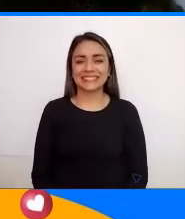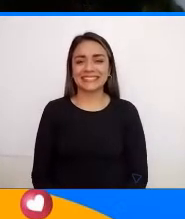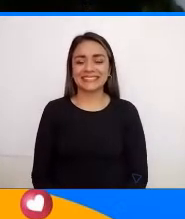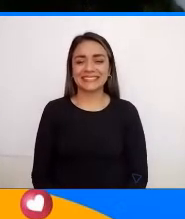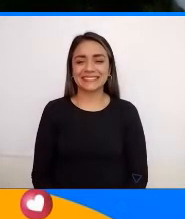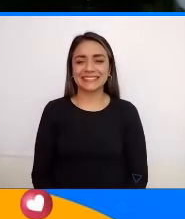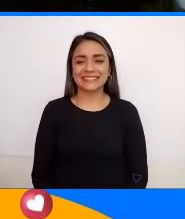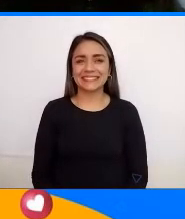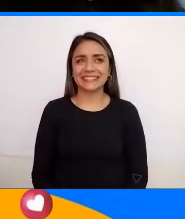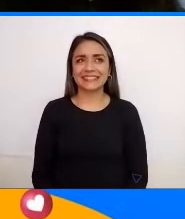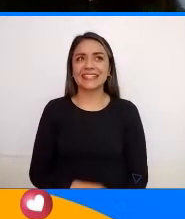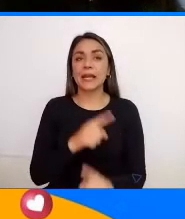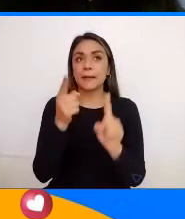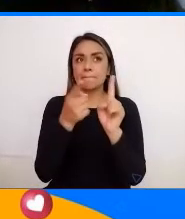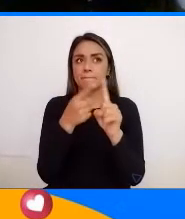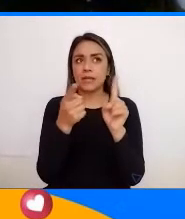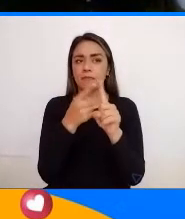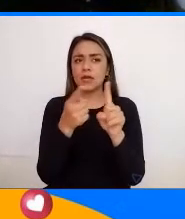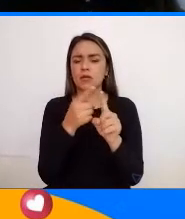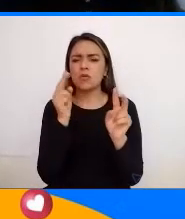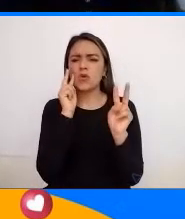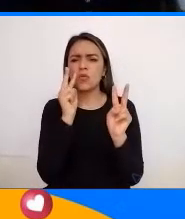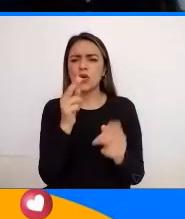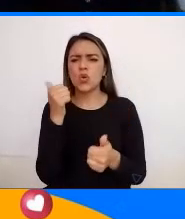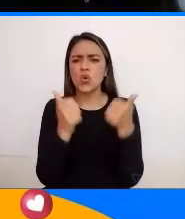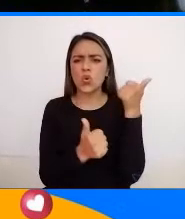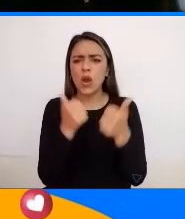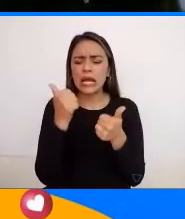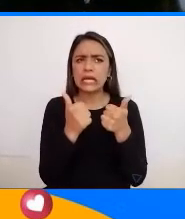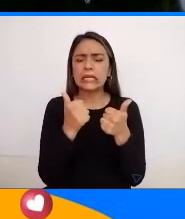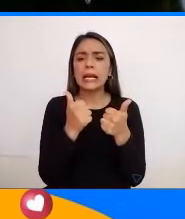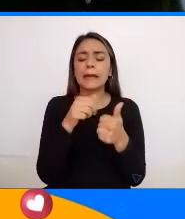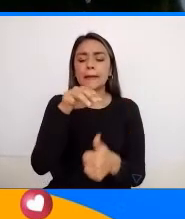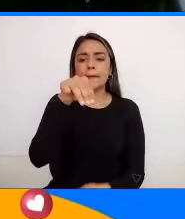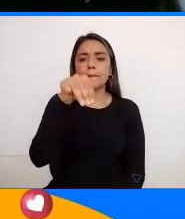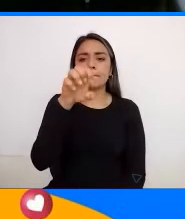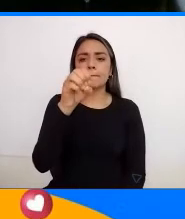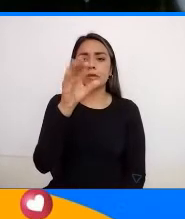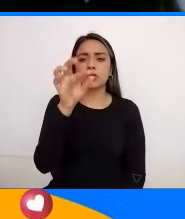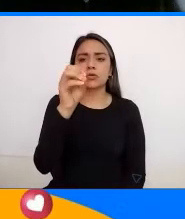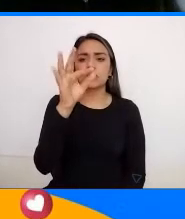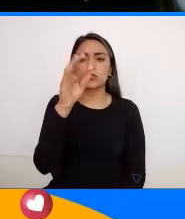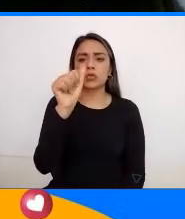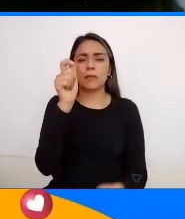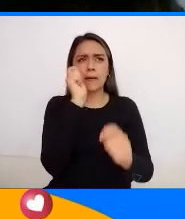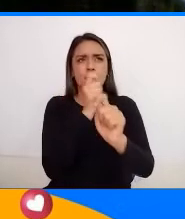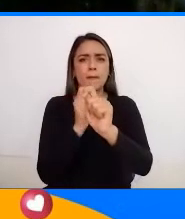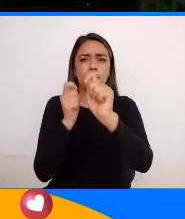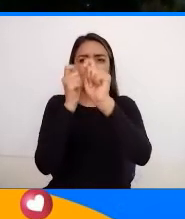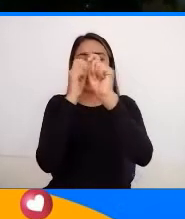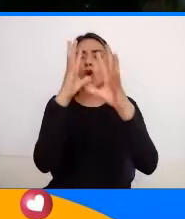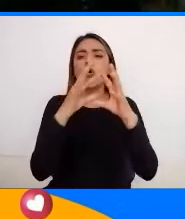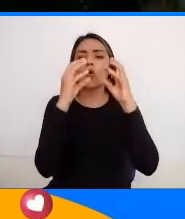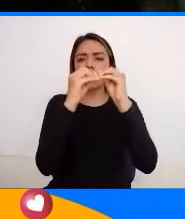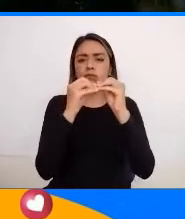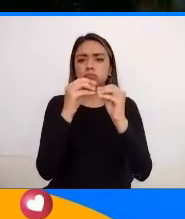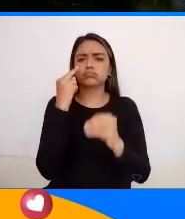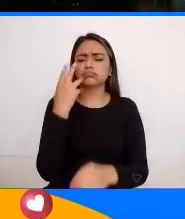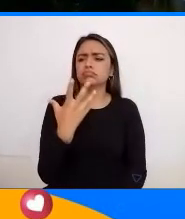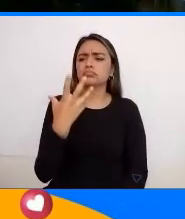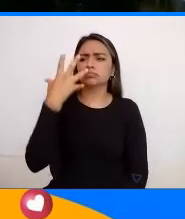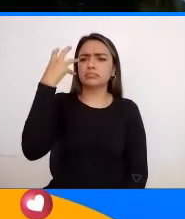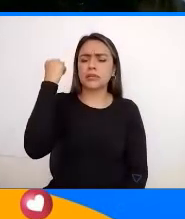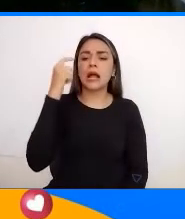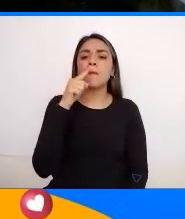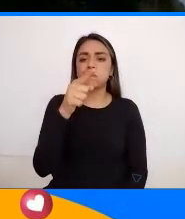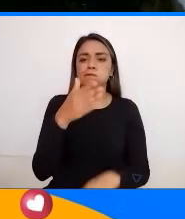Lo primero que vamos a ver Es que en Mesopotamia Estaba el código Hammurabi ¿Sí? Una de las primeras civilizaciones Que